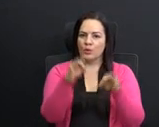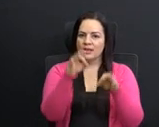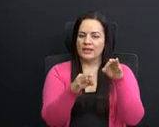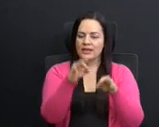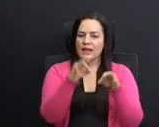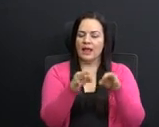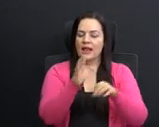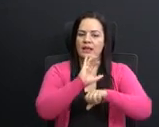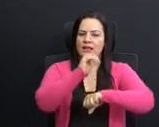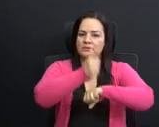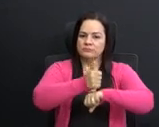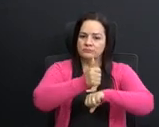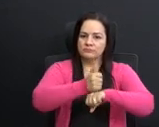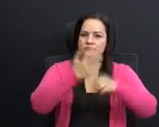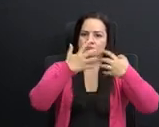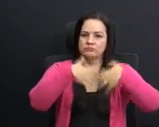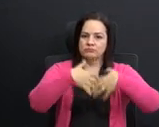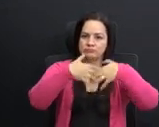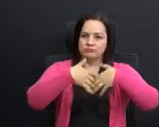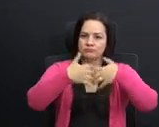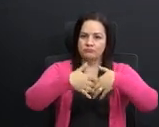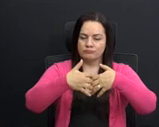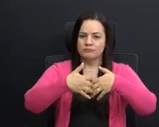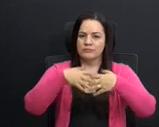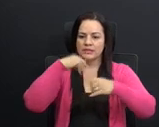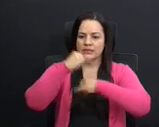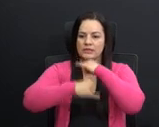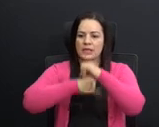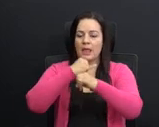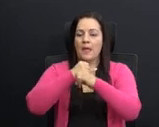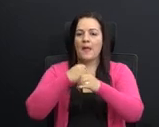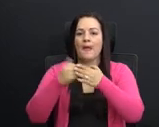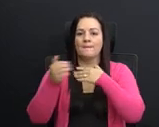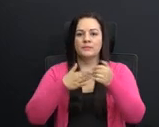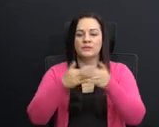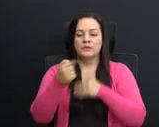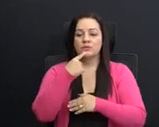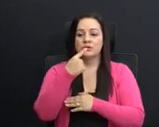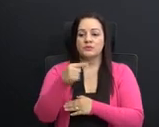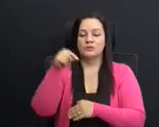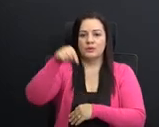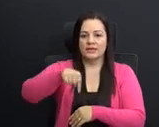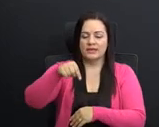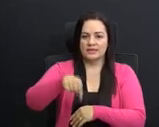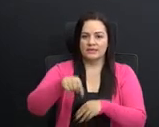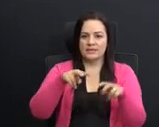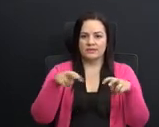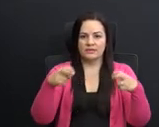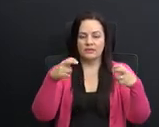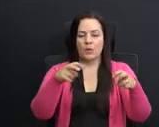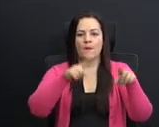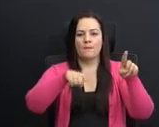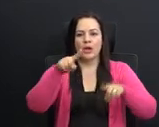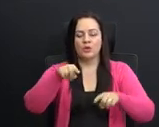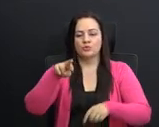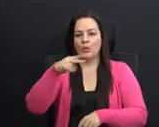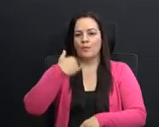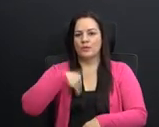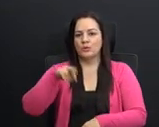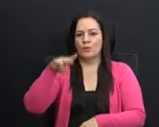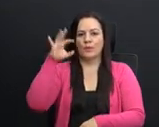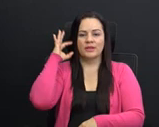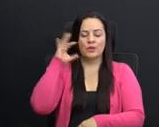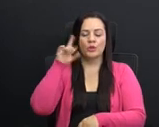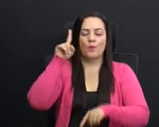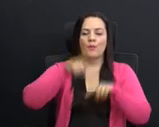francas. Y es que a pesar de lo dicho en este recinto por varios compañeros y compañeras, no podemos negar el impacto